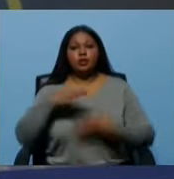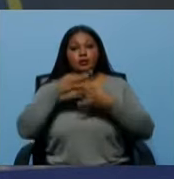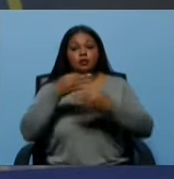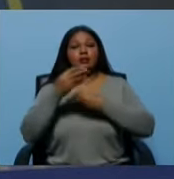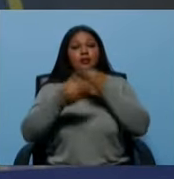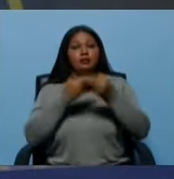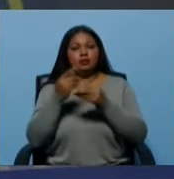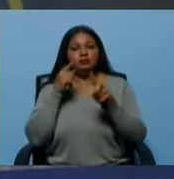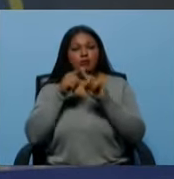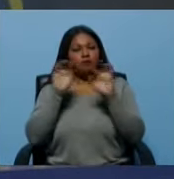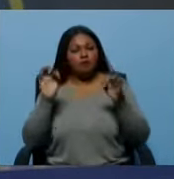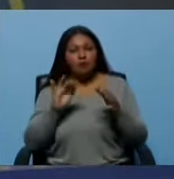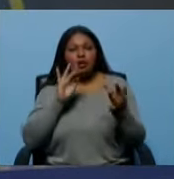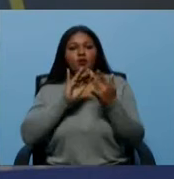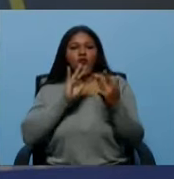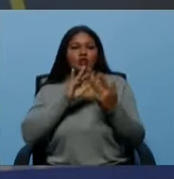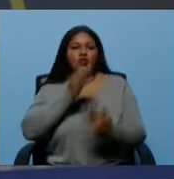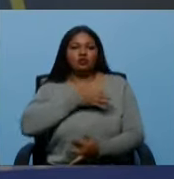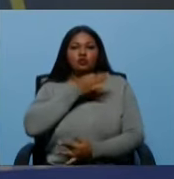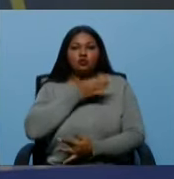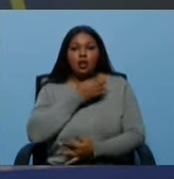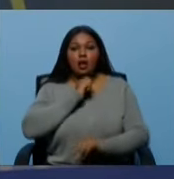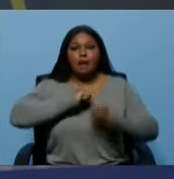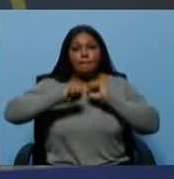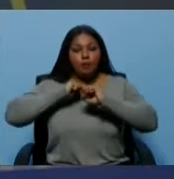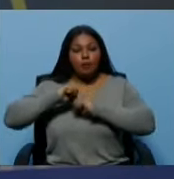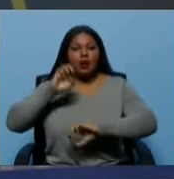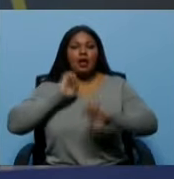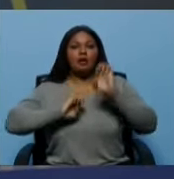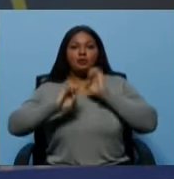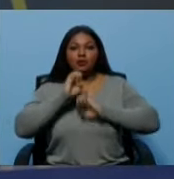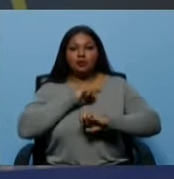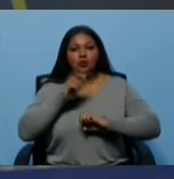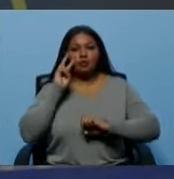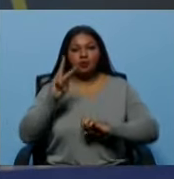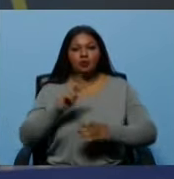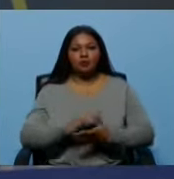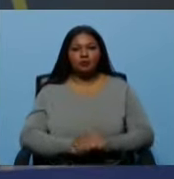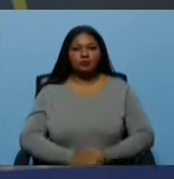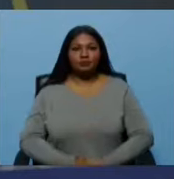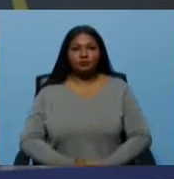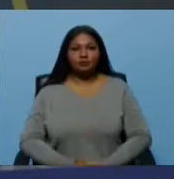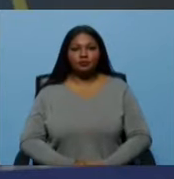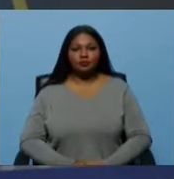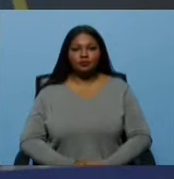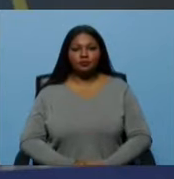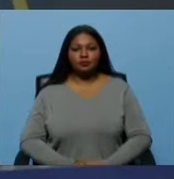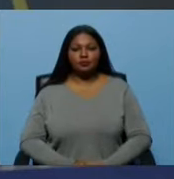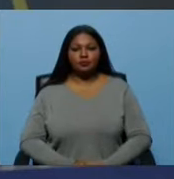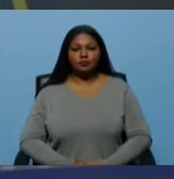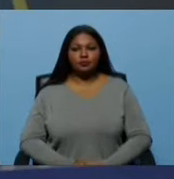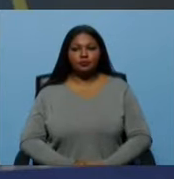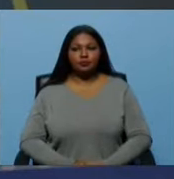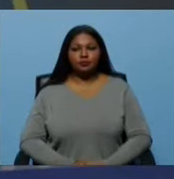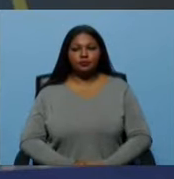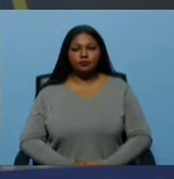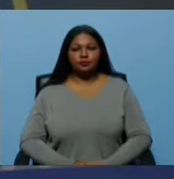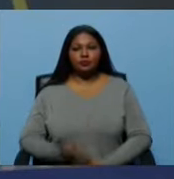través de estas plataformas de redes sociales que mueven las emociones, que mueven las emociones, ahí el